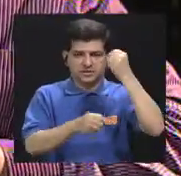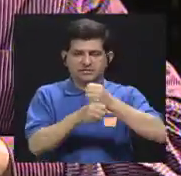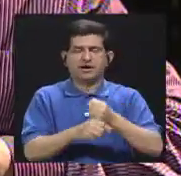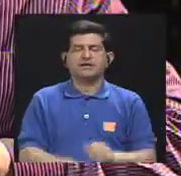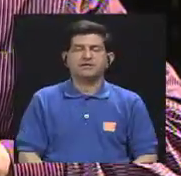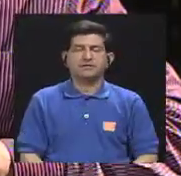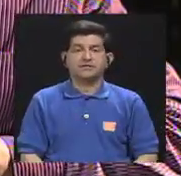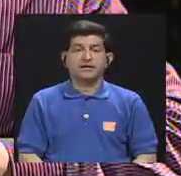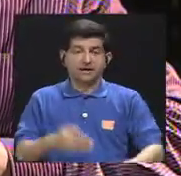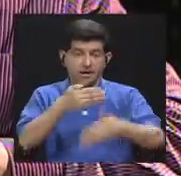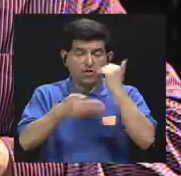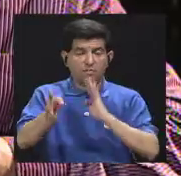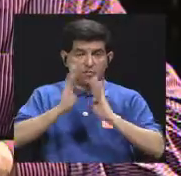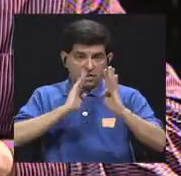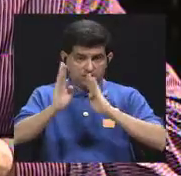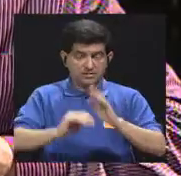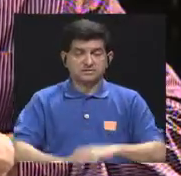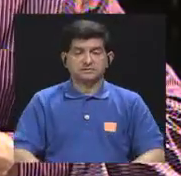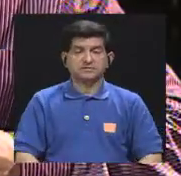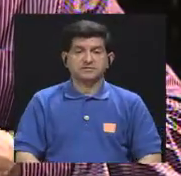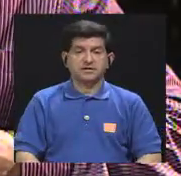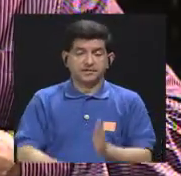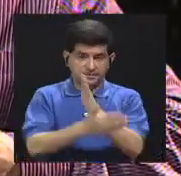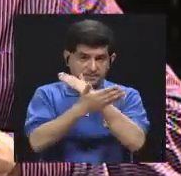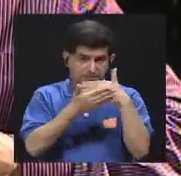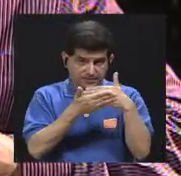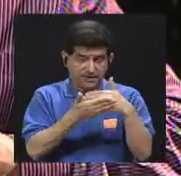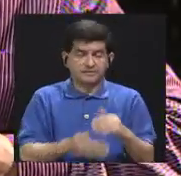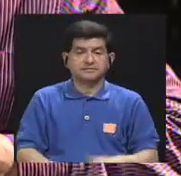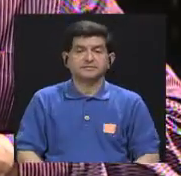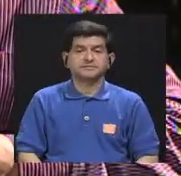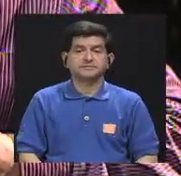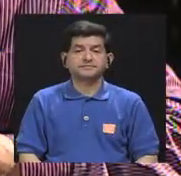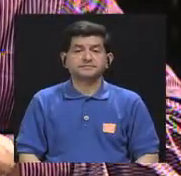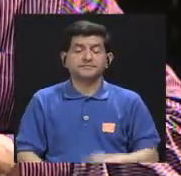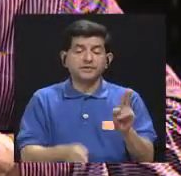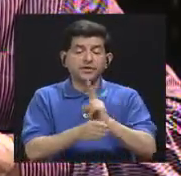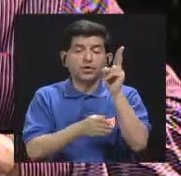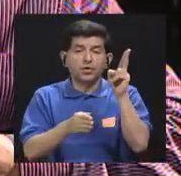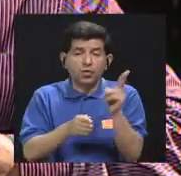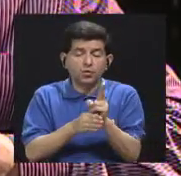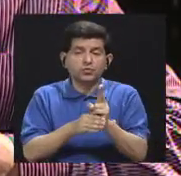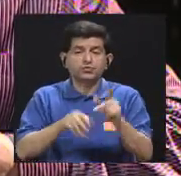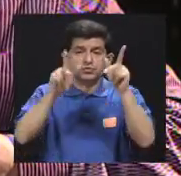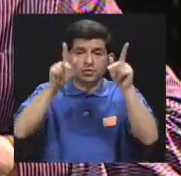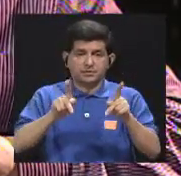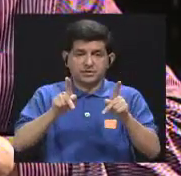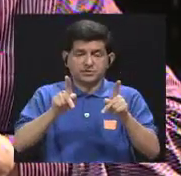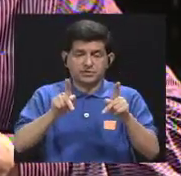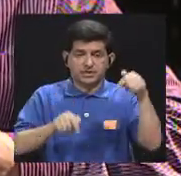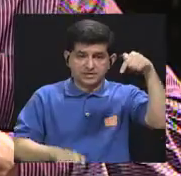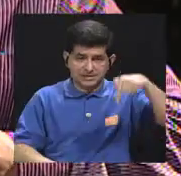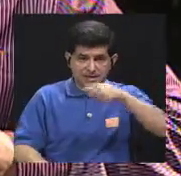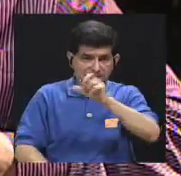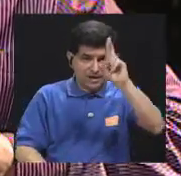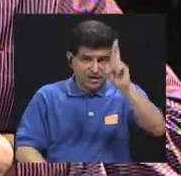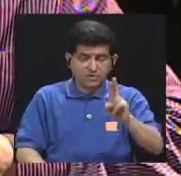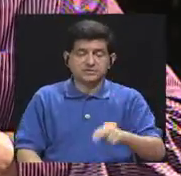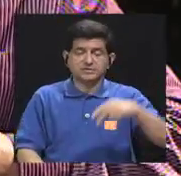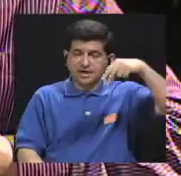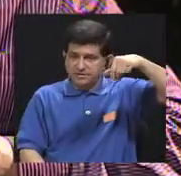estábamos hablando de la cantidad de consumo que hace el costarricense de sal en el cual